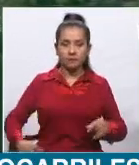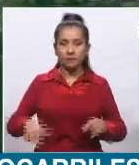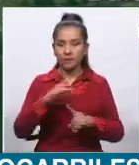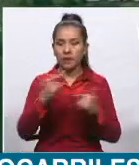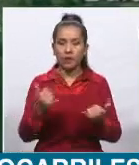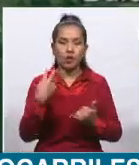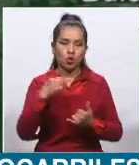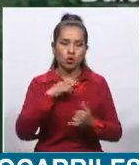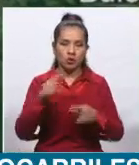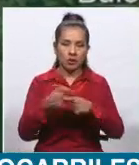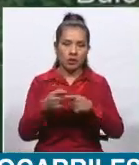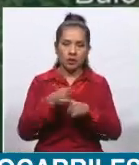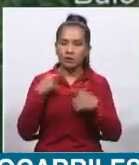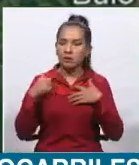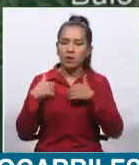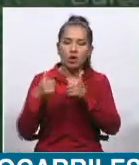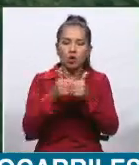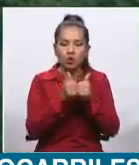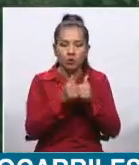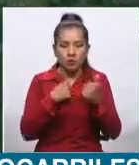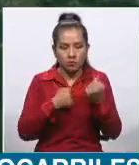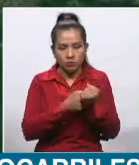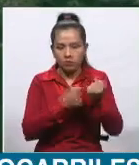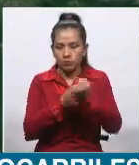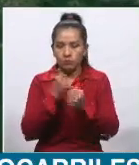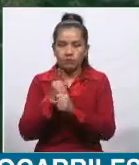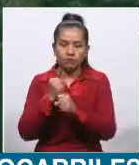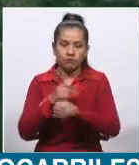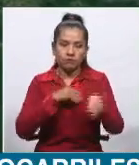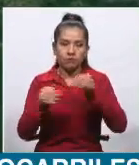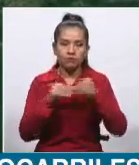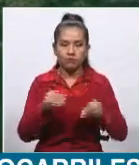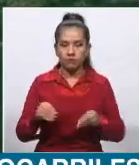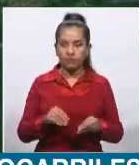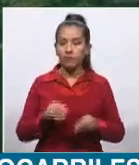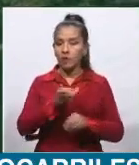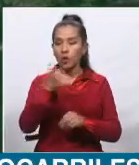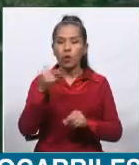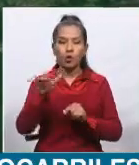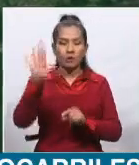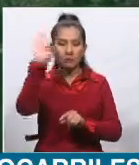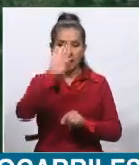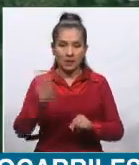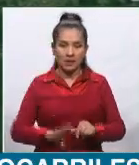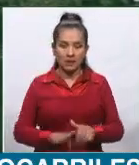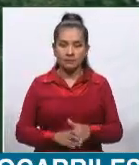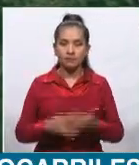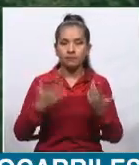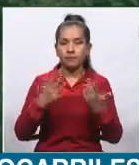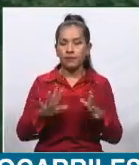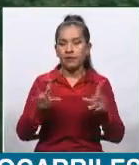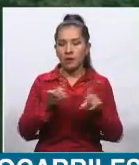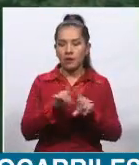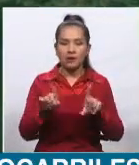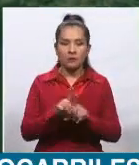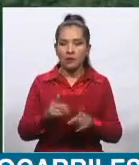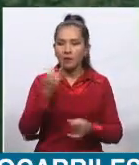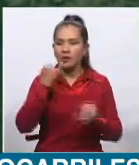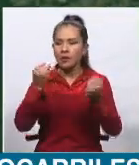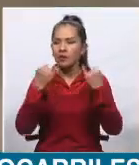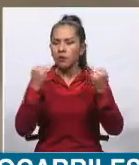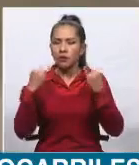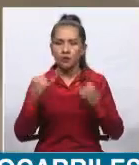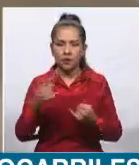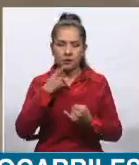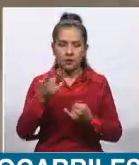técnico estamos acompañando de la gestión técnica. Con Brasil, se nos ha informado de que